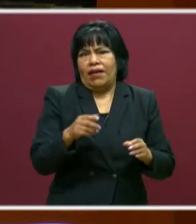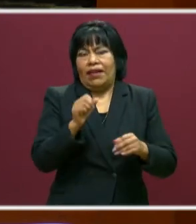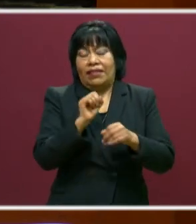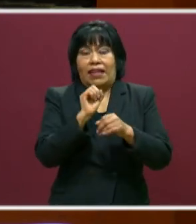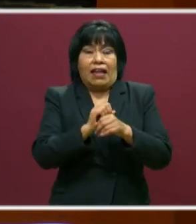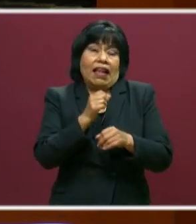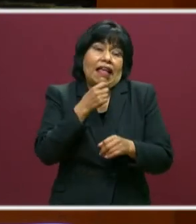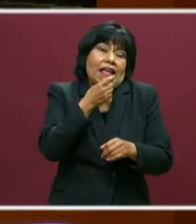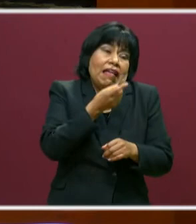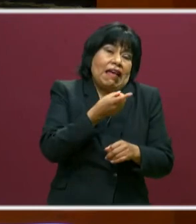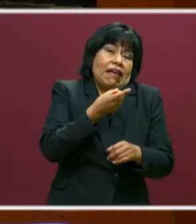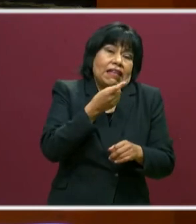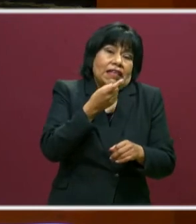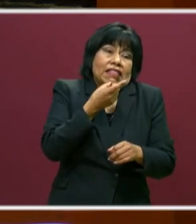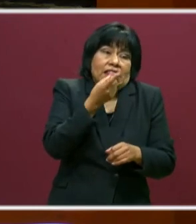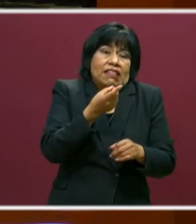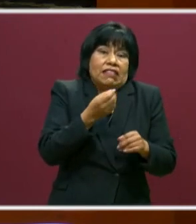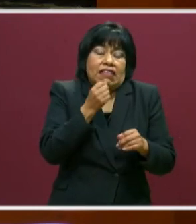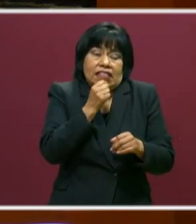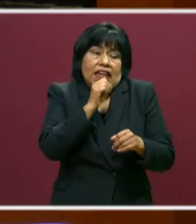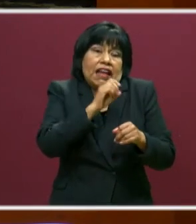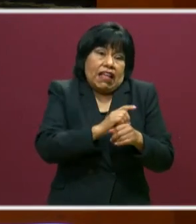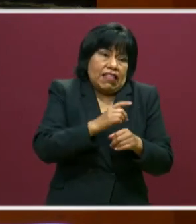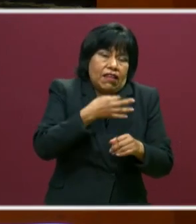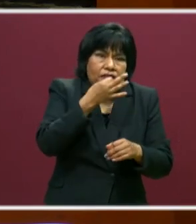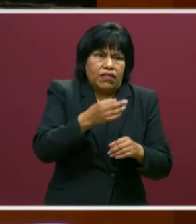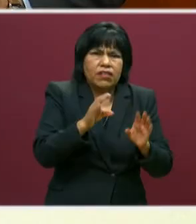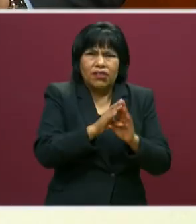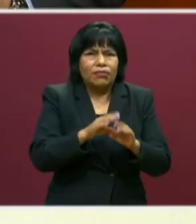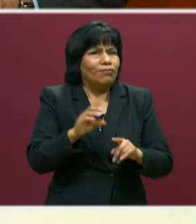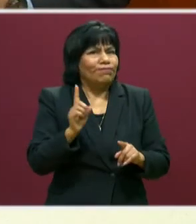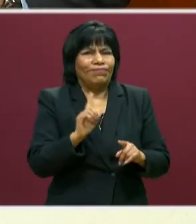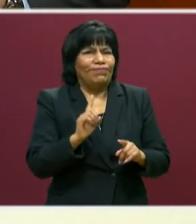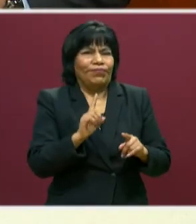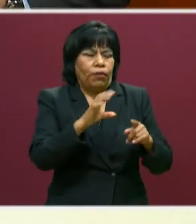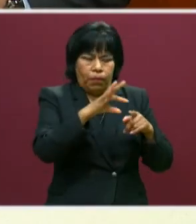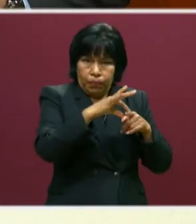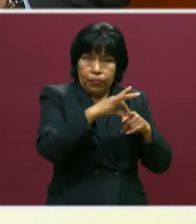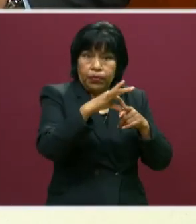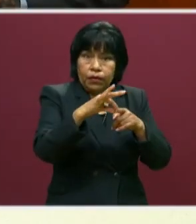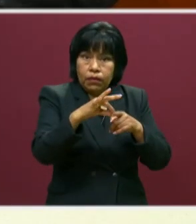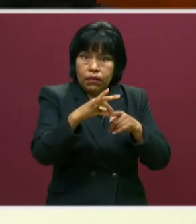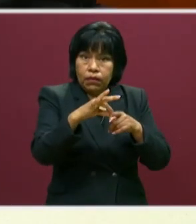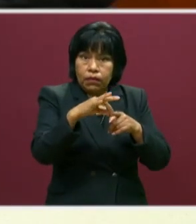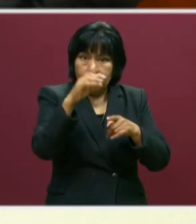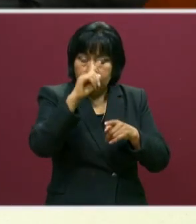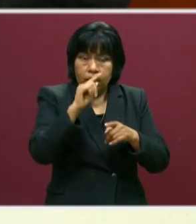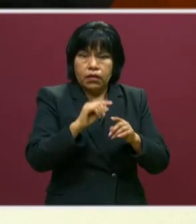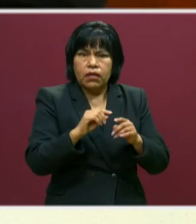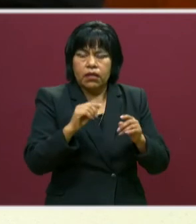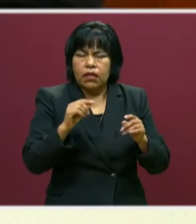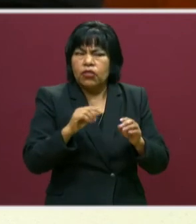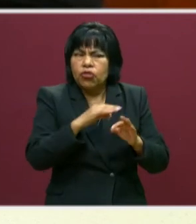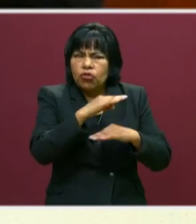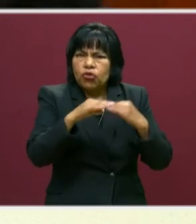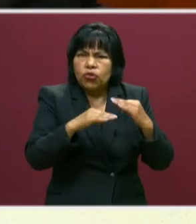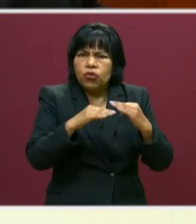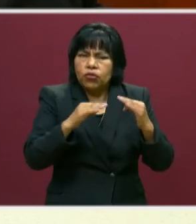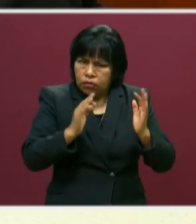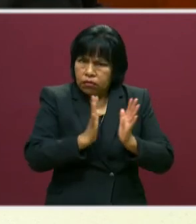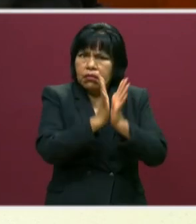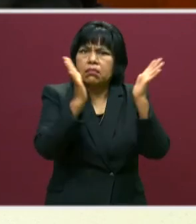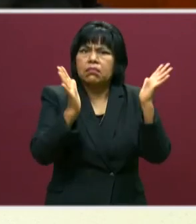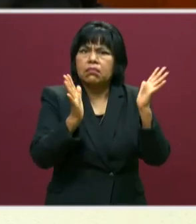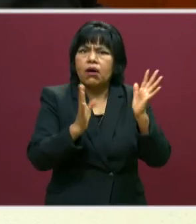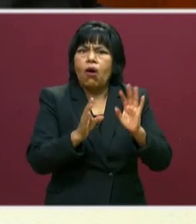No, nos consideramos como guías, como jardineros, capaces de construir juntos y de ir